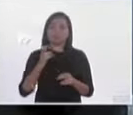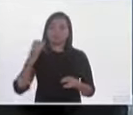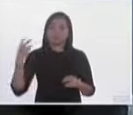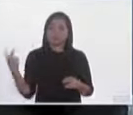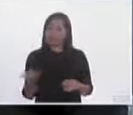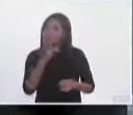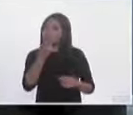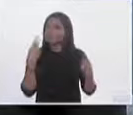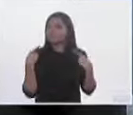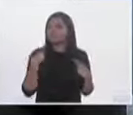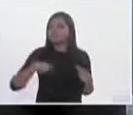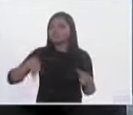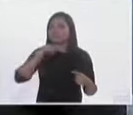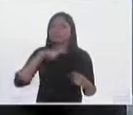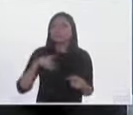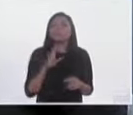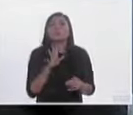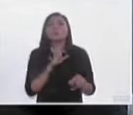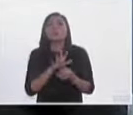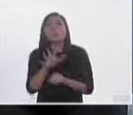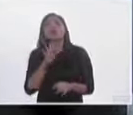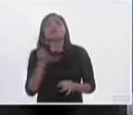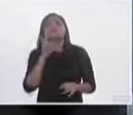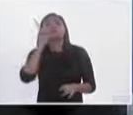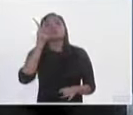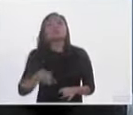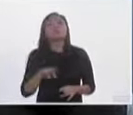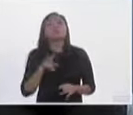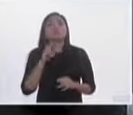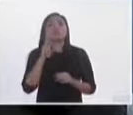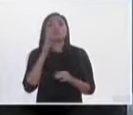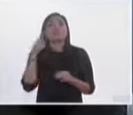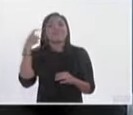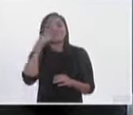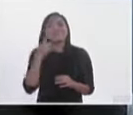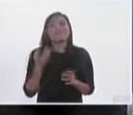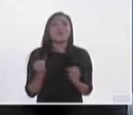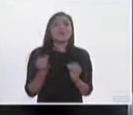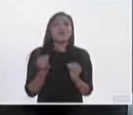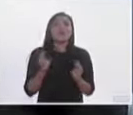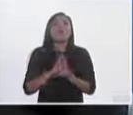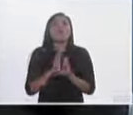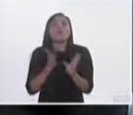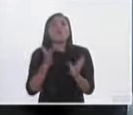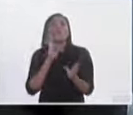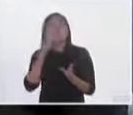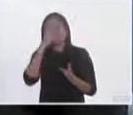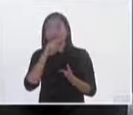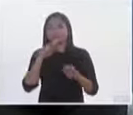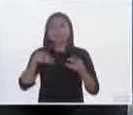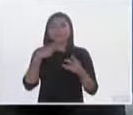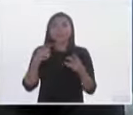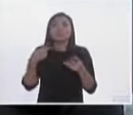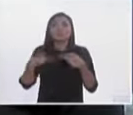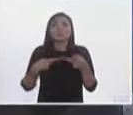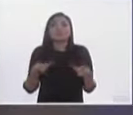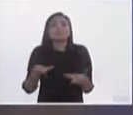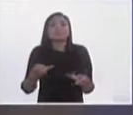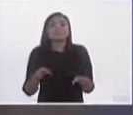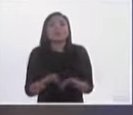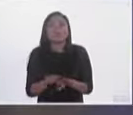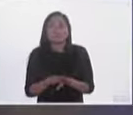invitados cuáles son realmente esas limitaciones o cuáles son esos retos que enfrentan. Diputado Héctor Pizano.